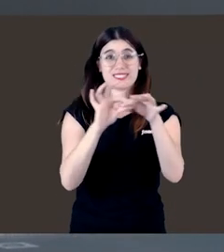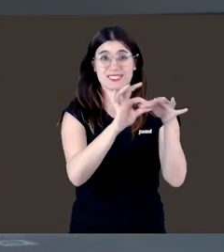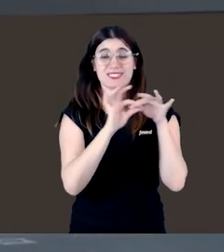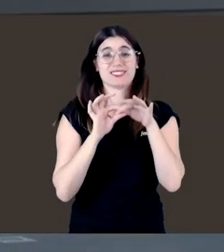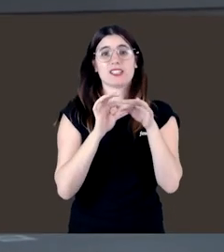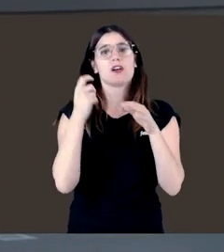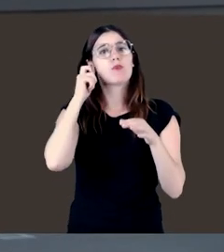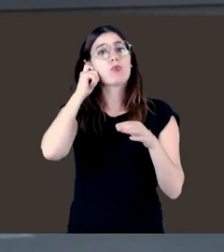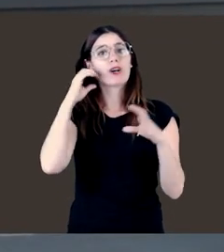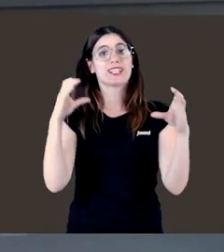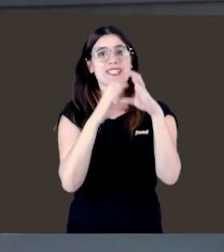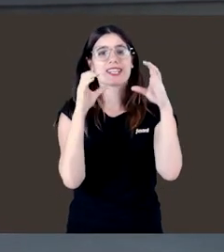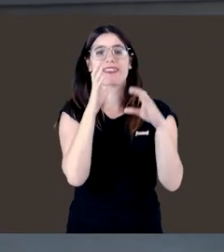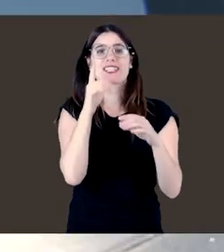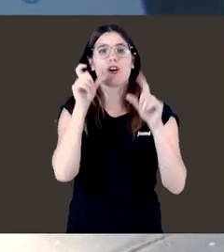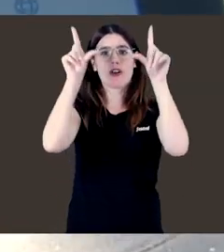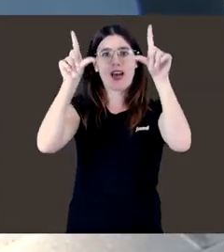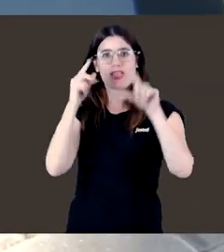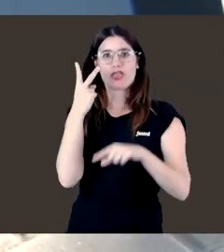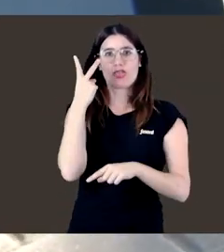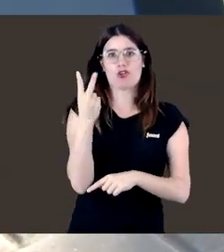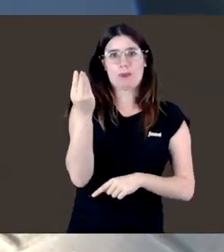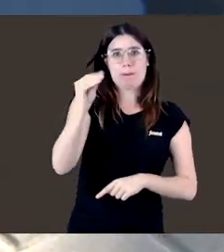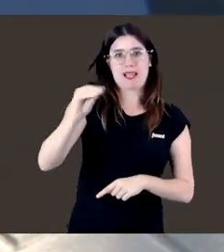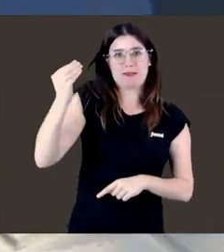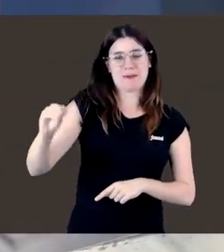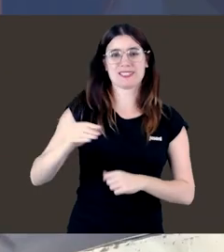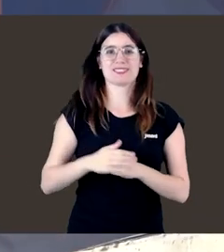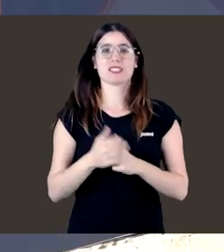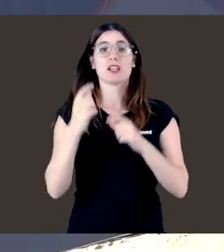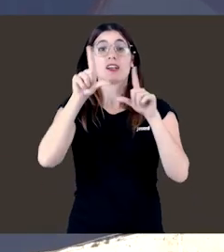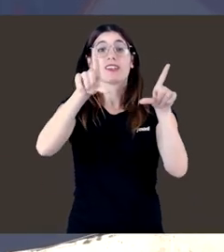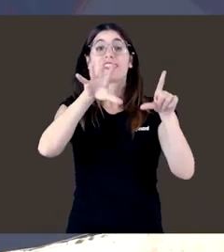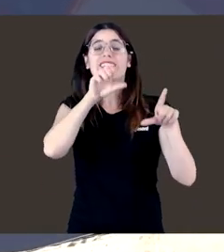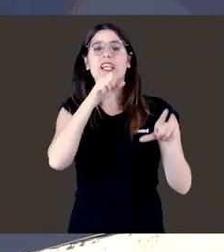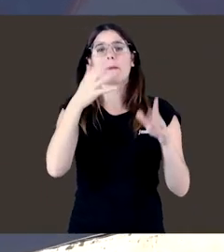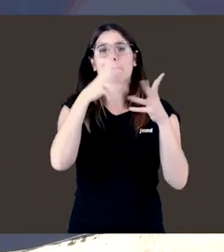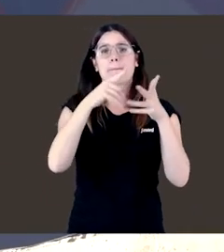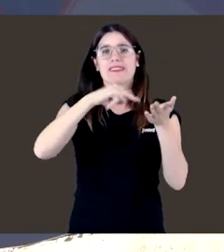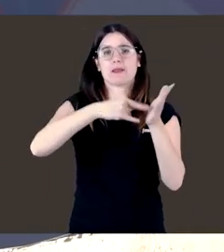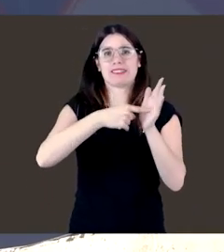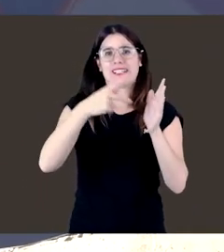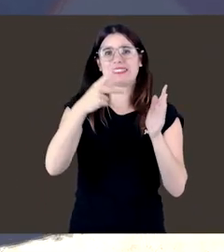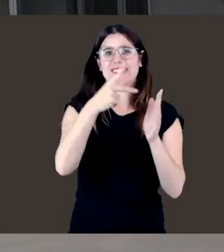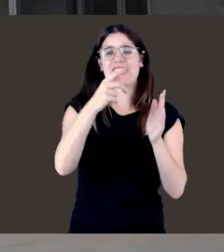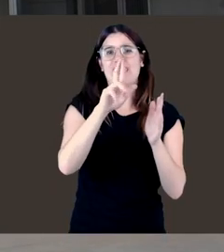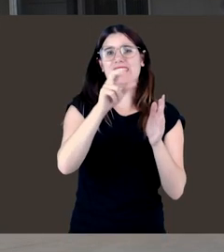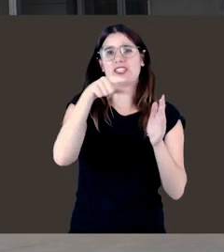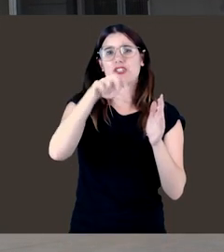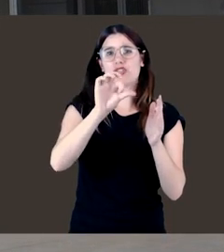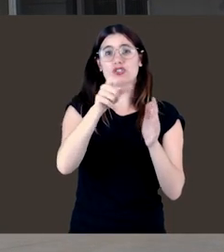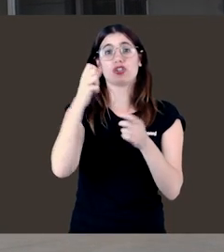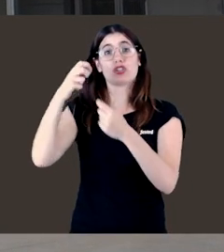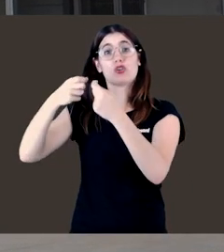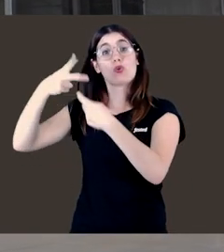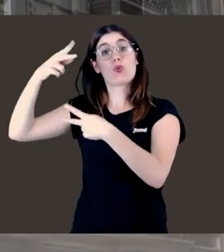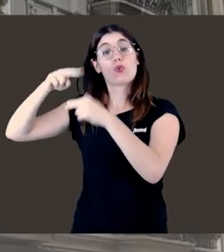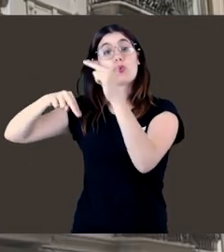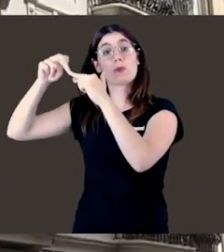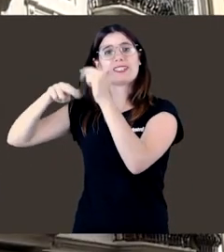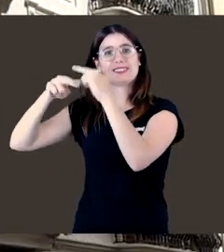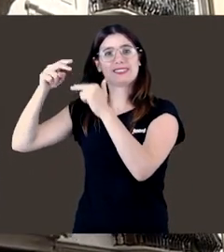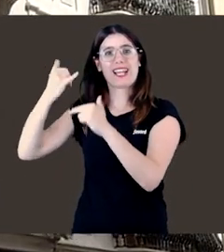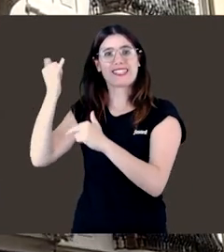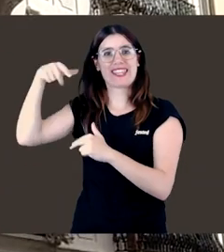Murales Interactivos Mujeres de Ciencia suma dos nuevas homenajeadas. Se trata de la matemática Katherine Johnson y la urbanista Jane